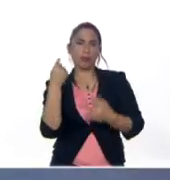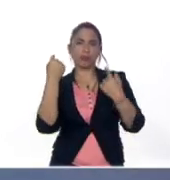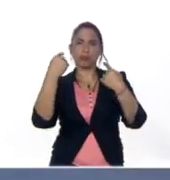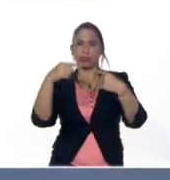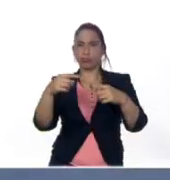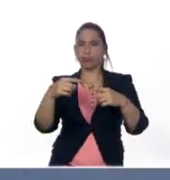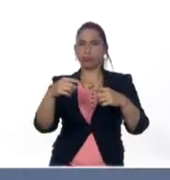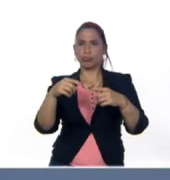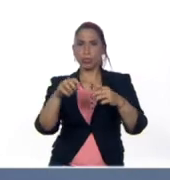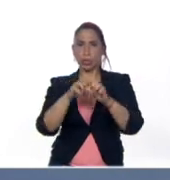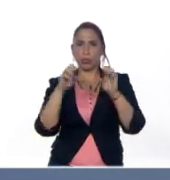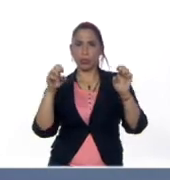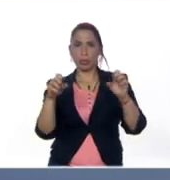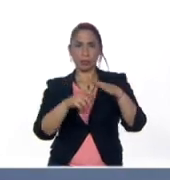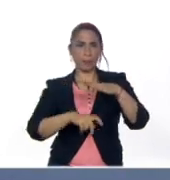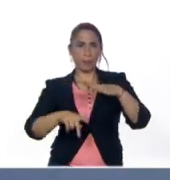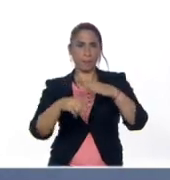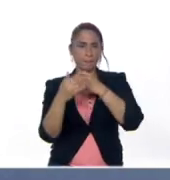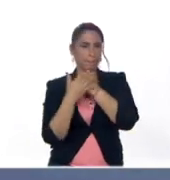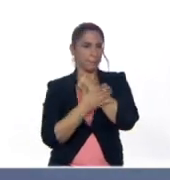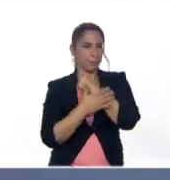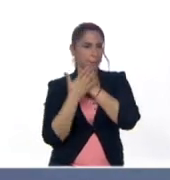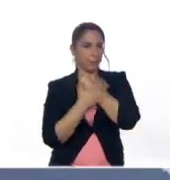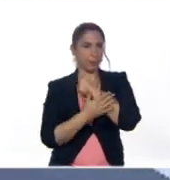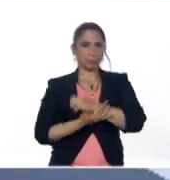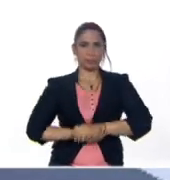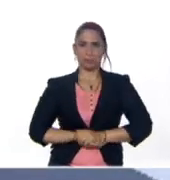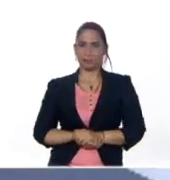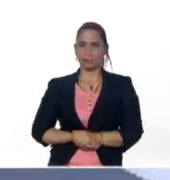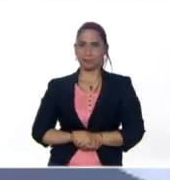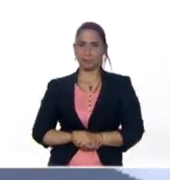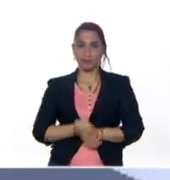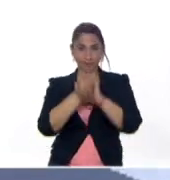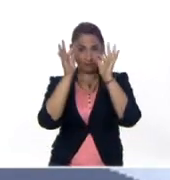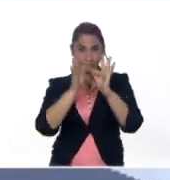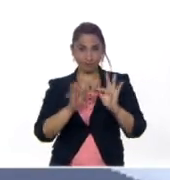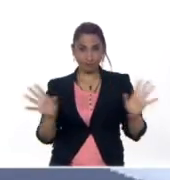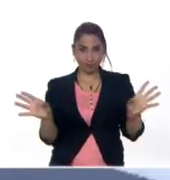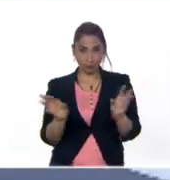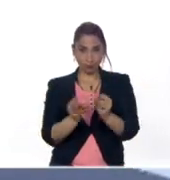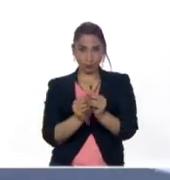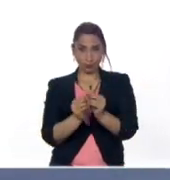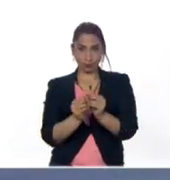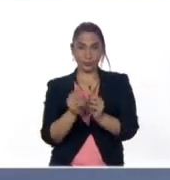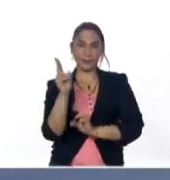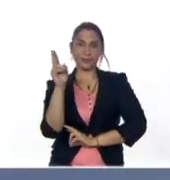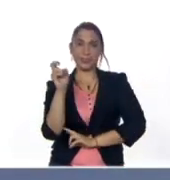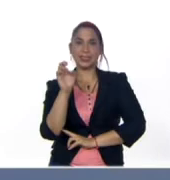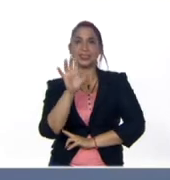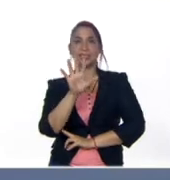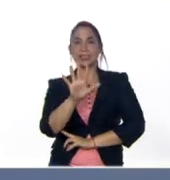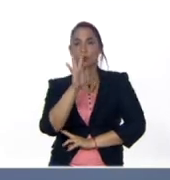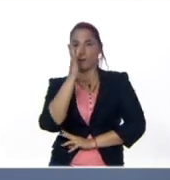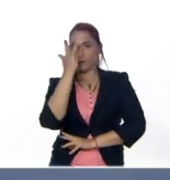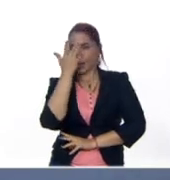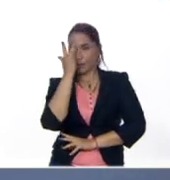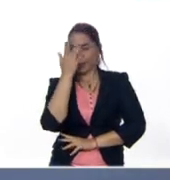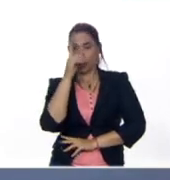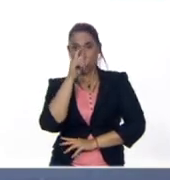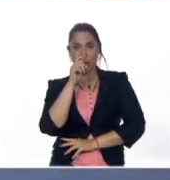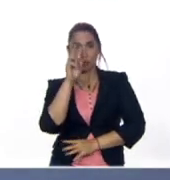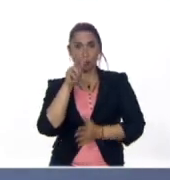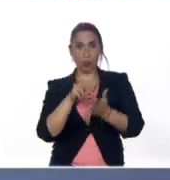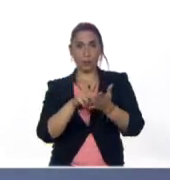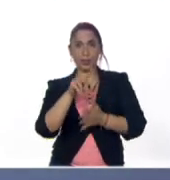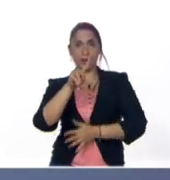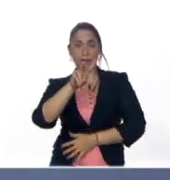educación inicial con afectividad y efectividad de esa manera nosotros cerramos este viernes 5 de febrero del año